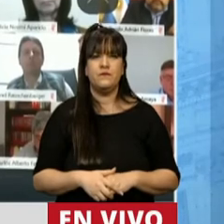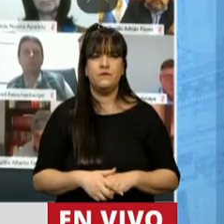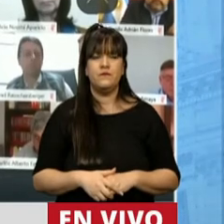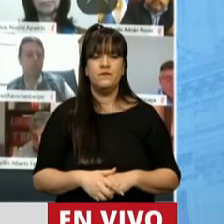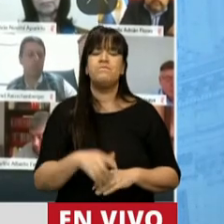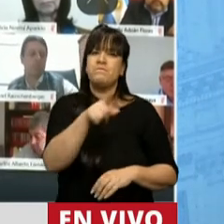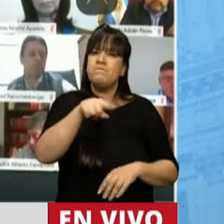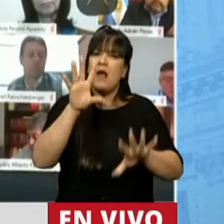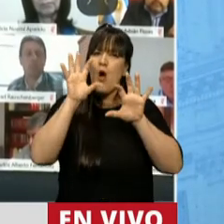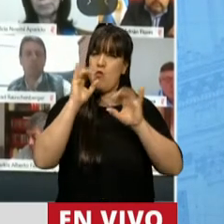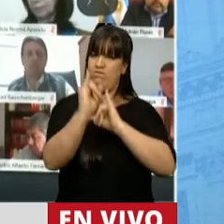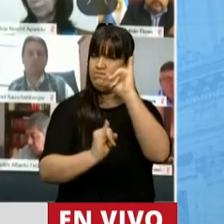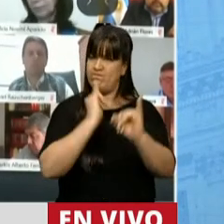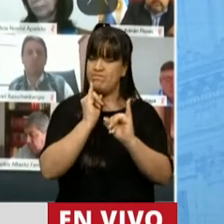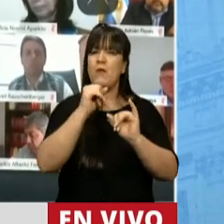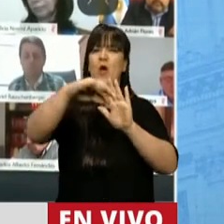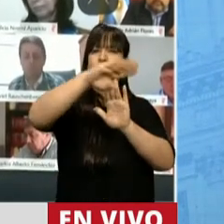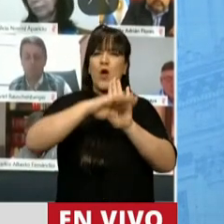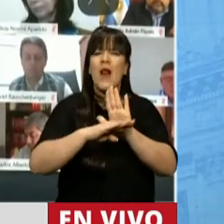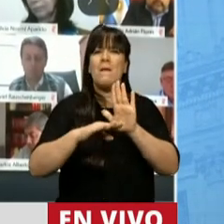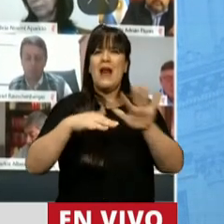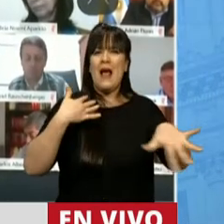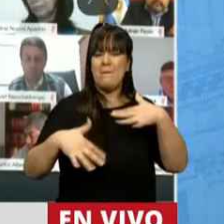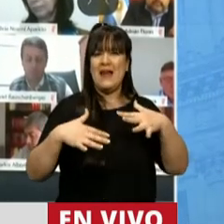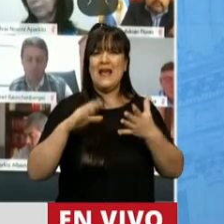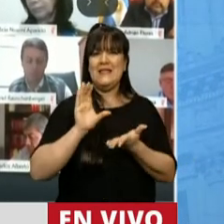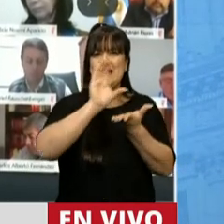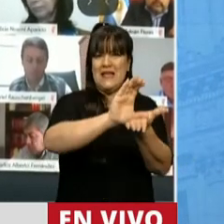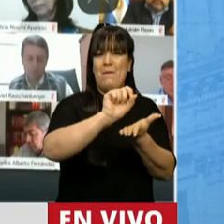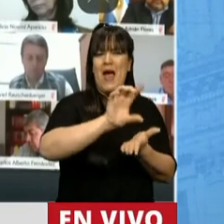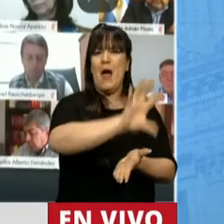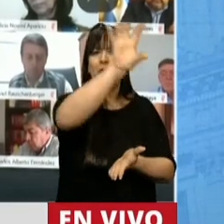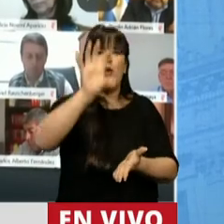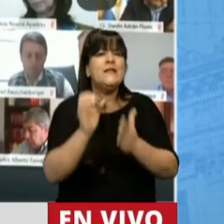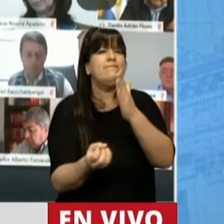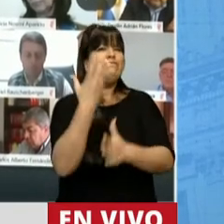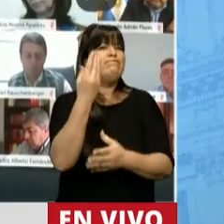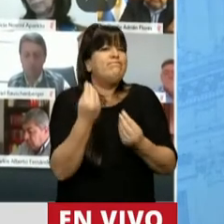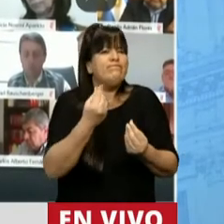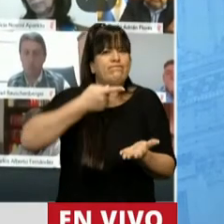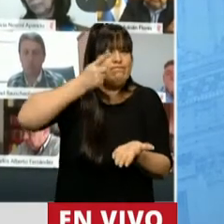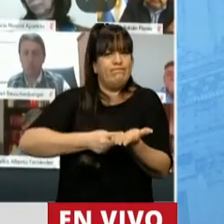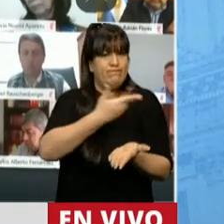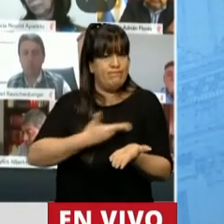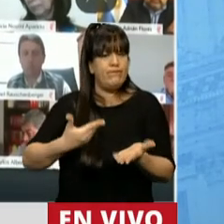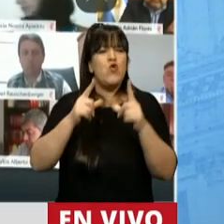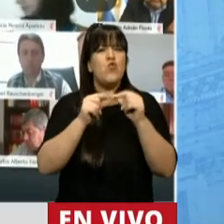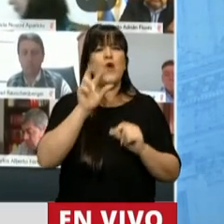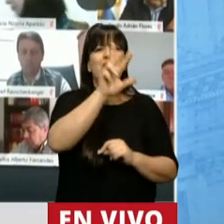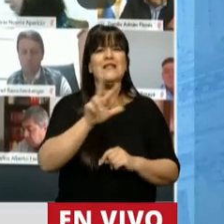Les recuerdo que el programa para la emergencia financiera provincial fue creado por un decreto, el número